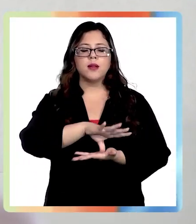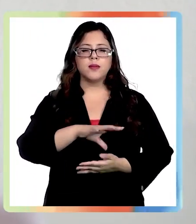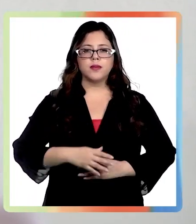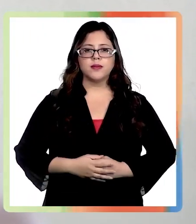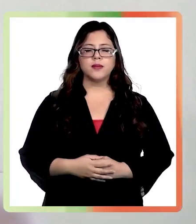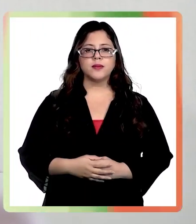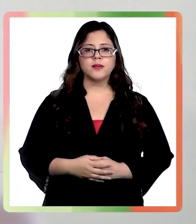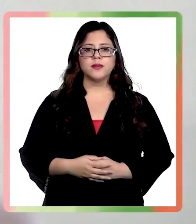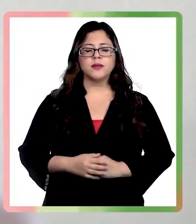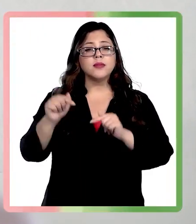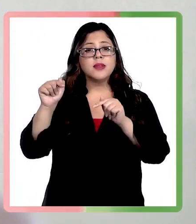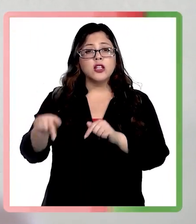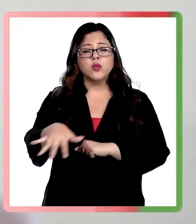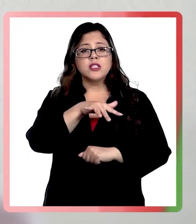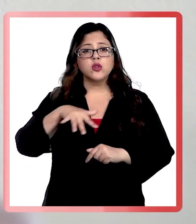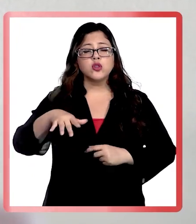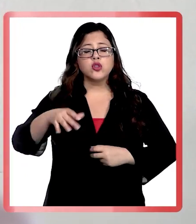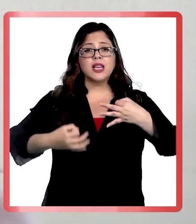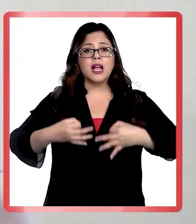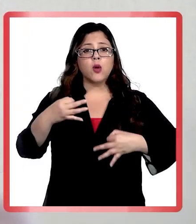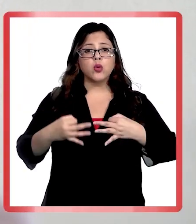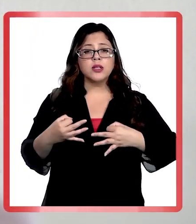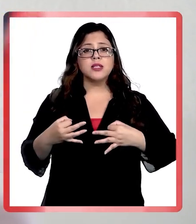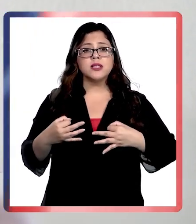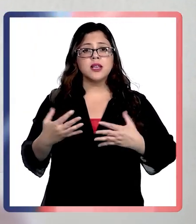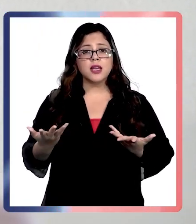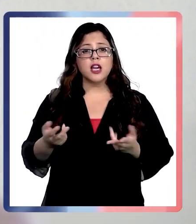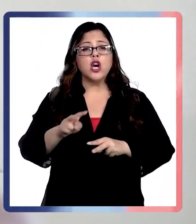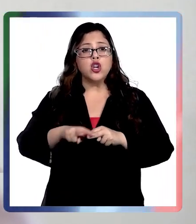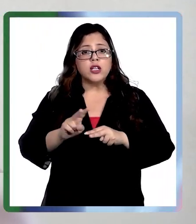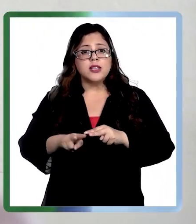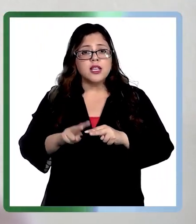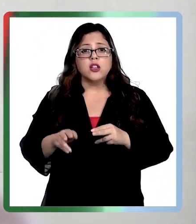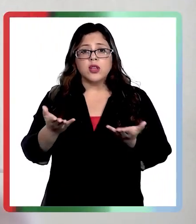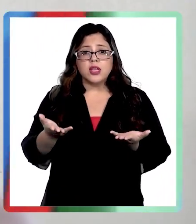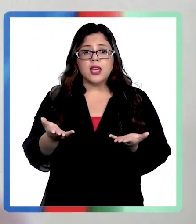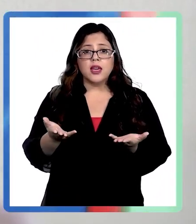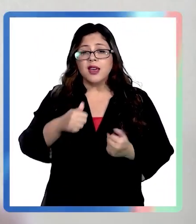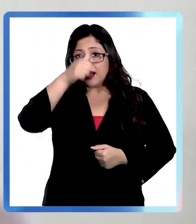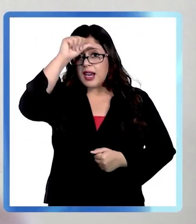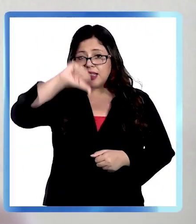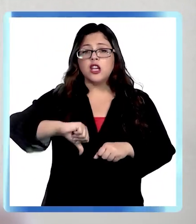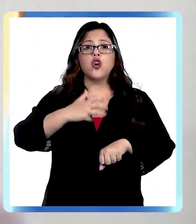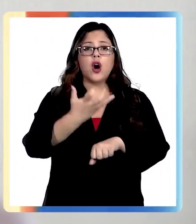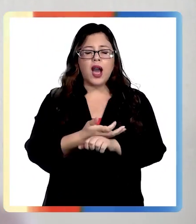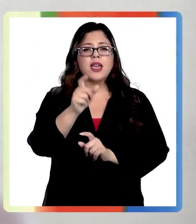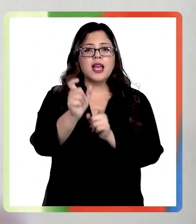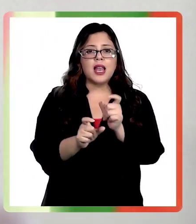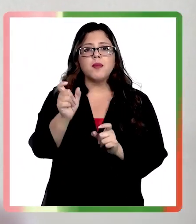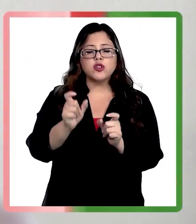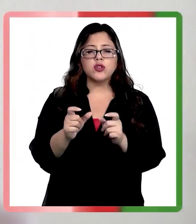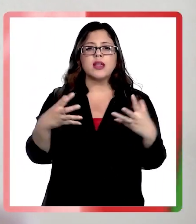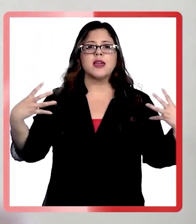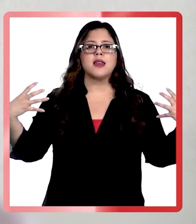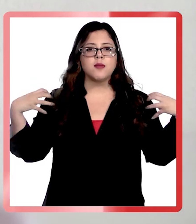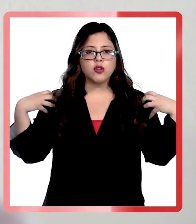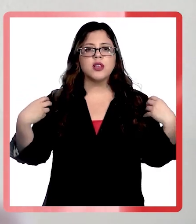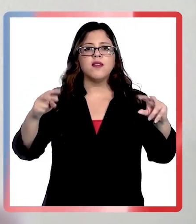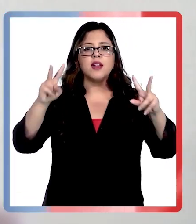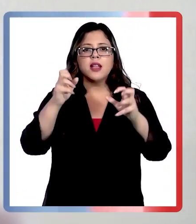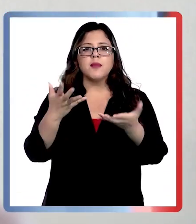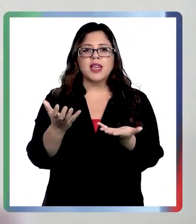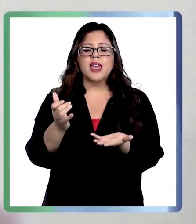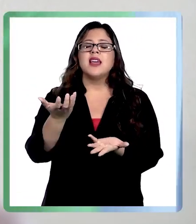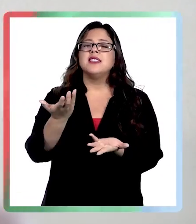Es una señal de que la justicia está actuando y que no habrá impunidad entre quienes fraguaron este mecanismo de defraudar el fisco,